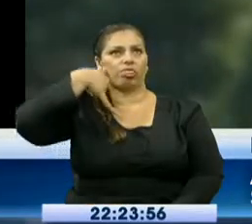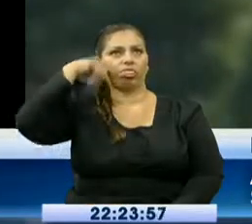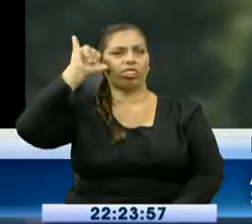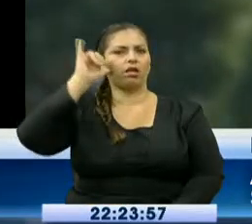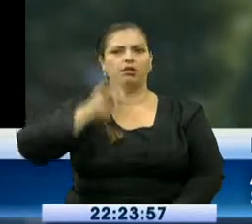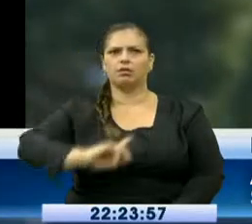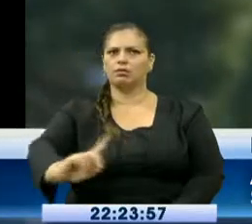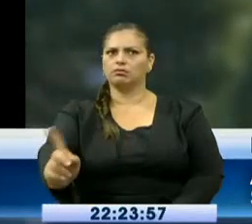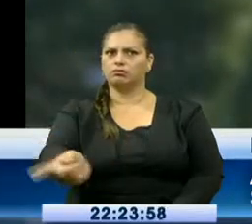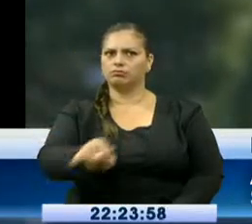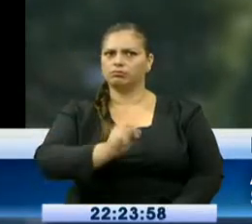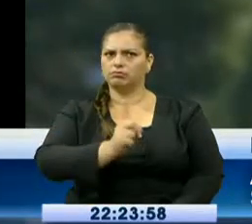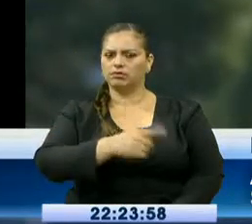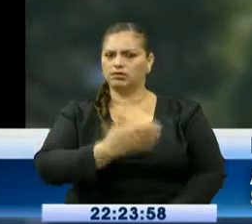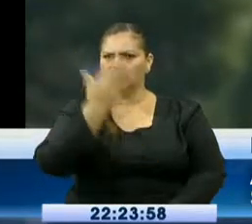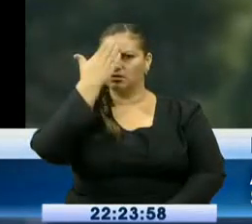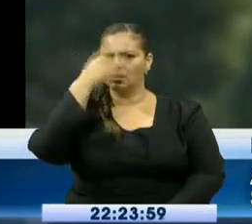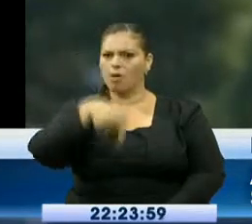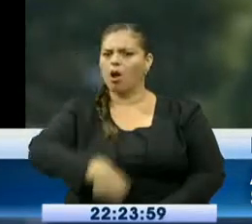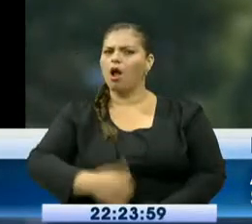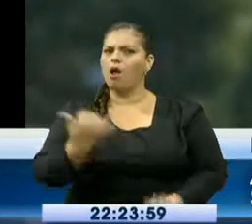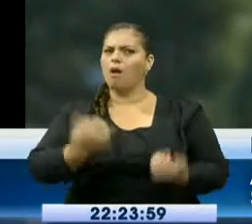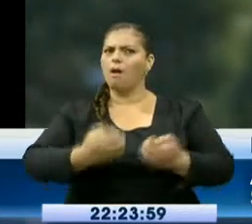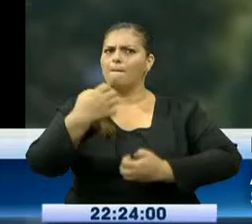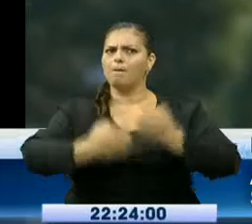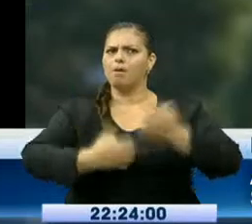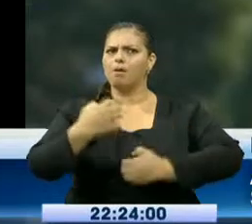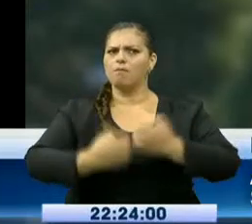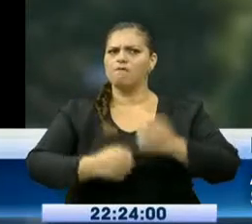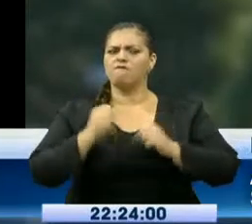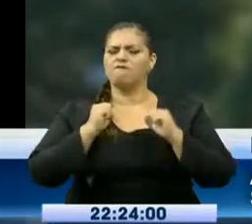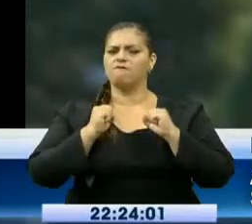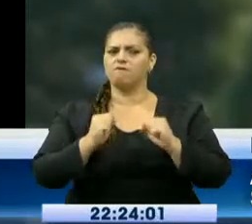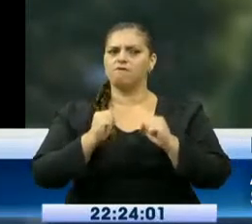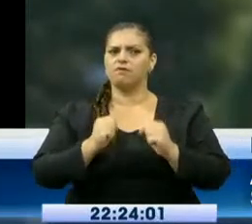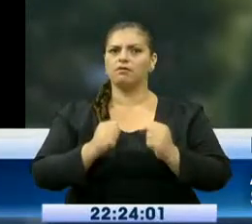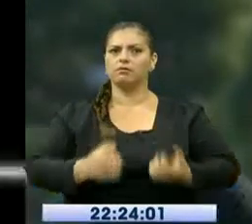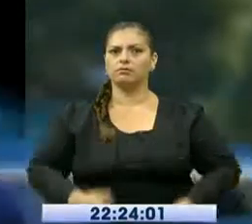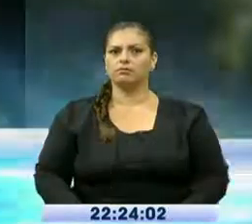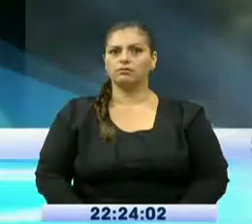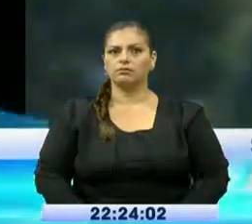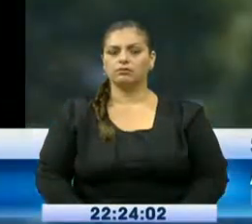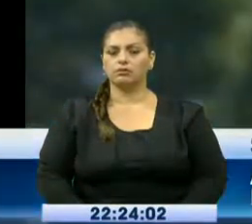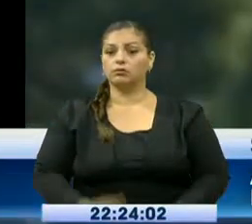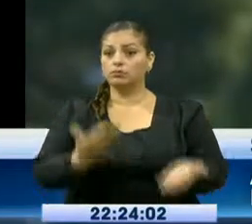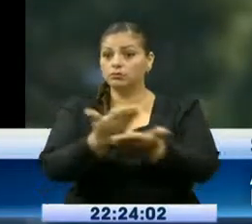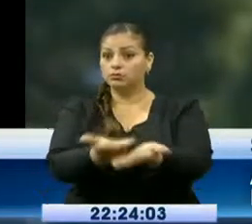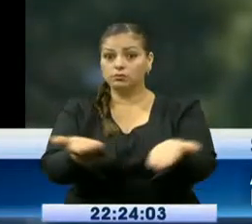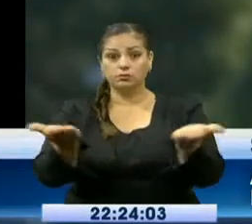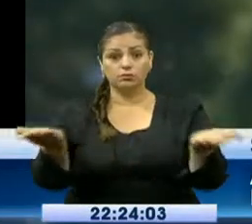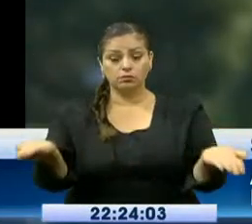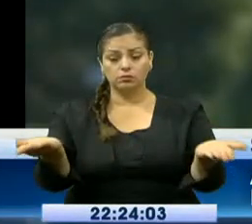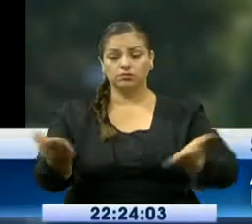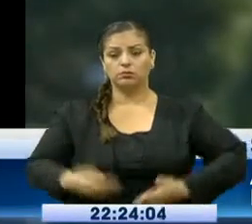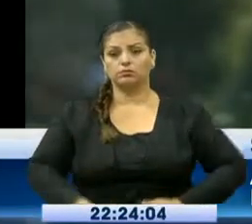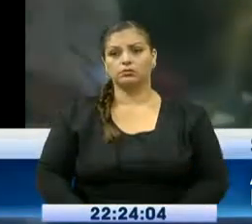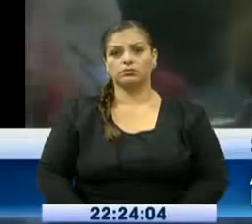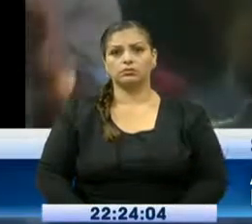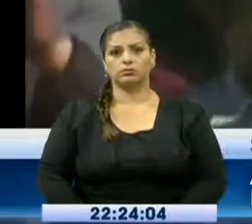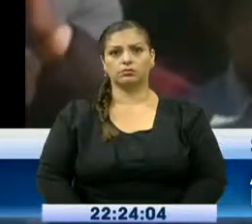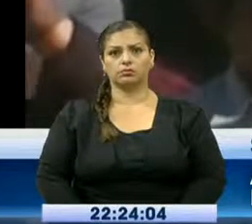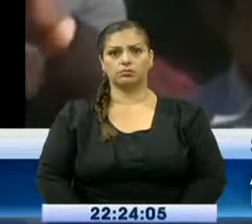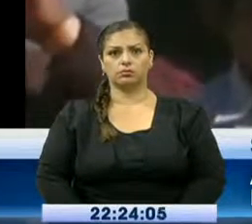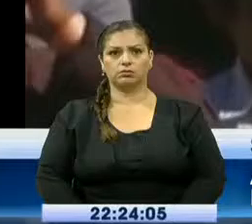ambientales de la historia. En esto ustedes tienen